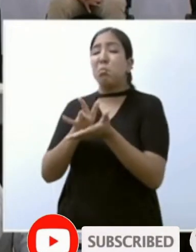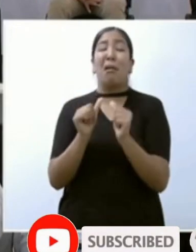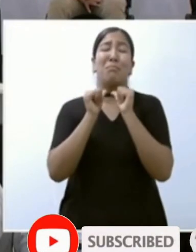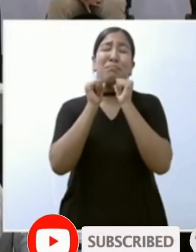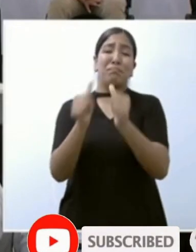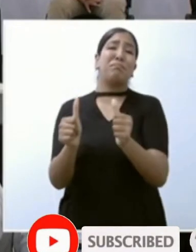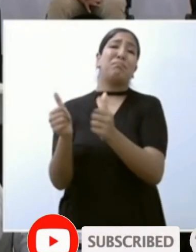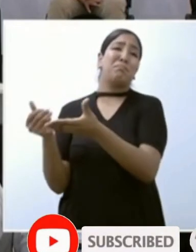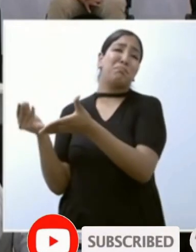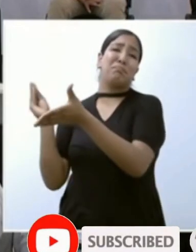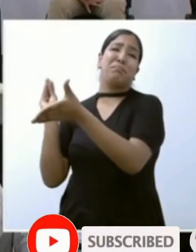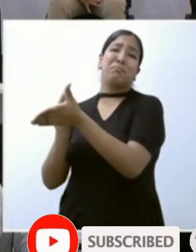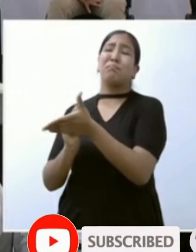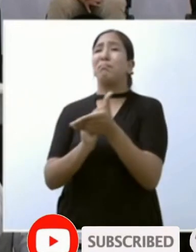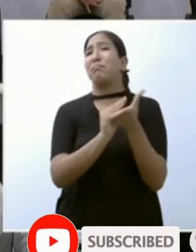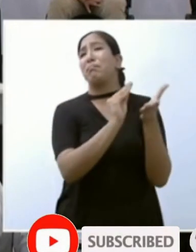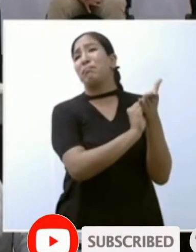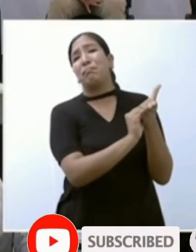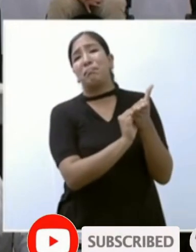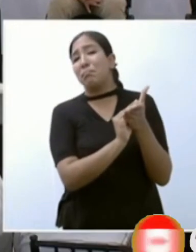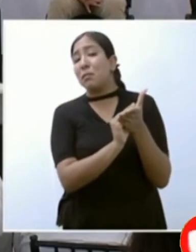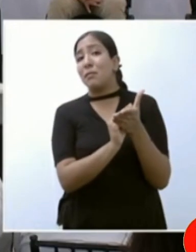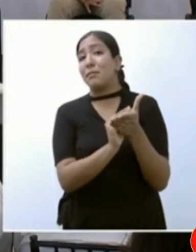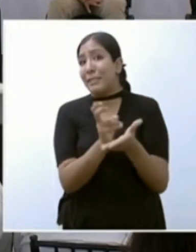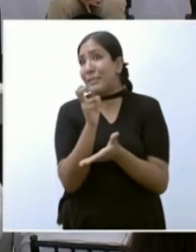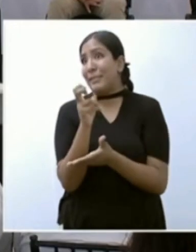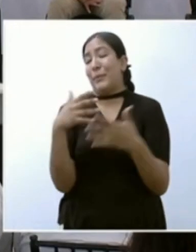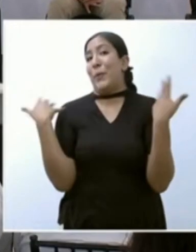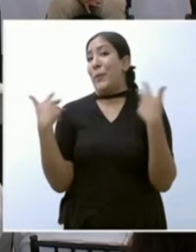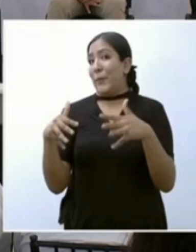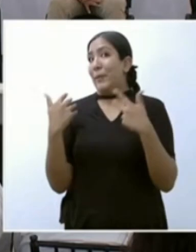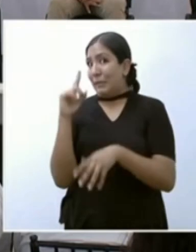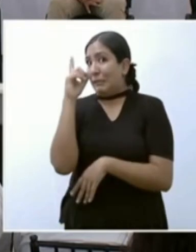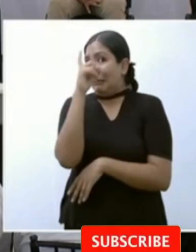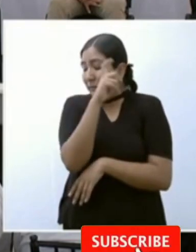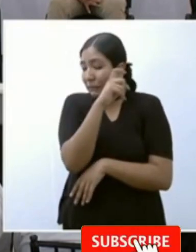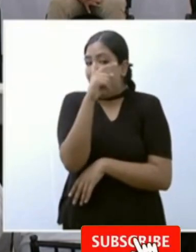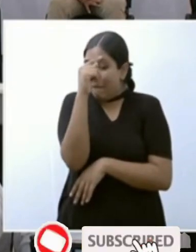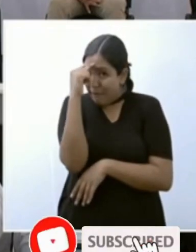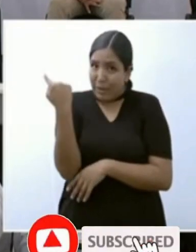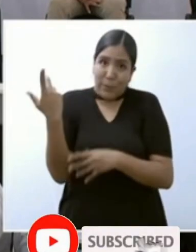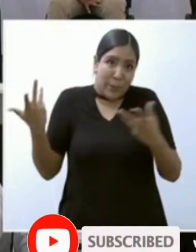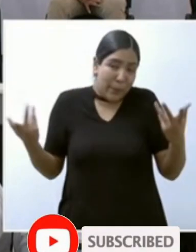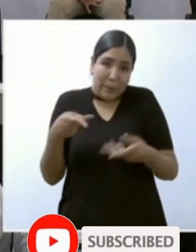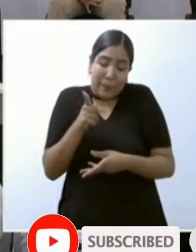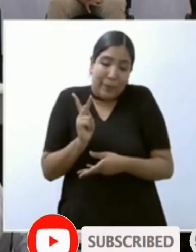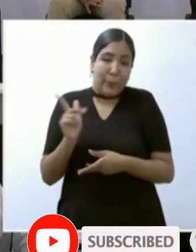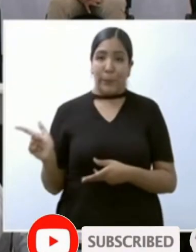lo que digo pero el gobierno